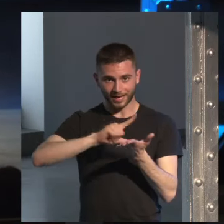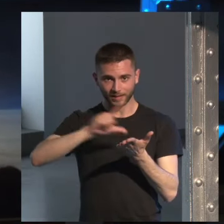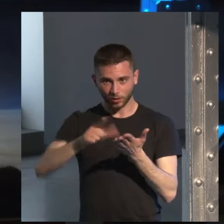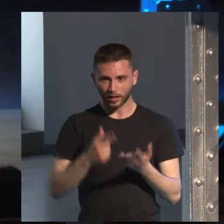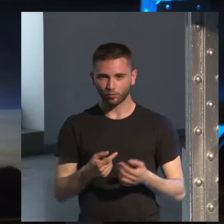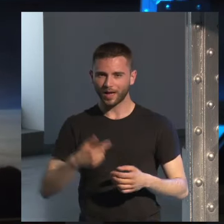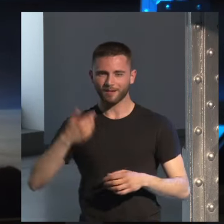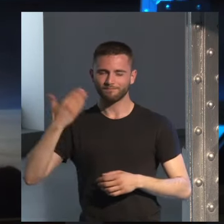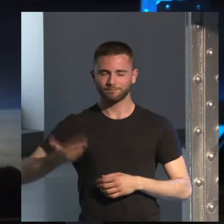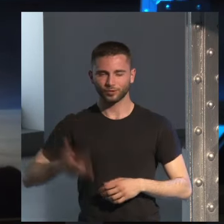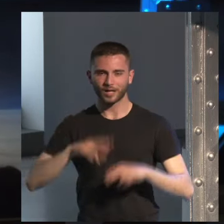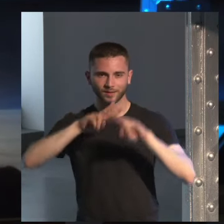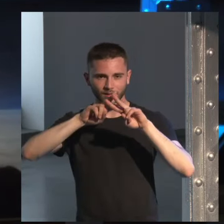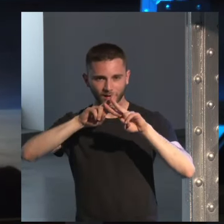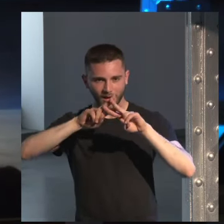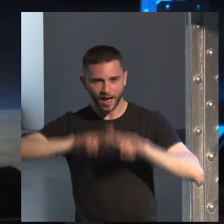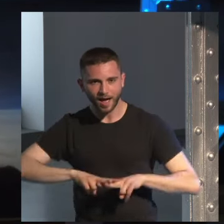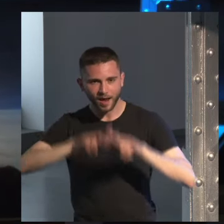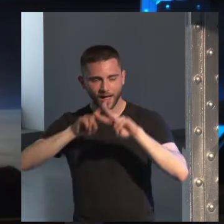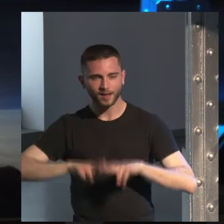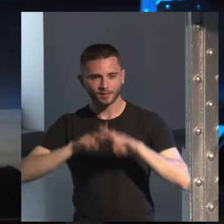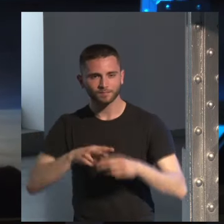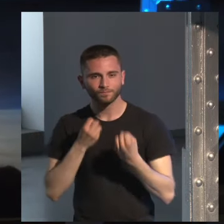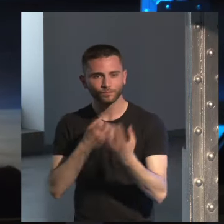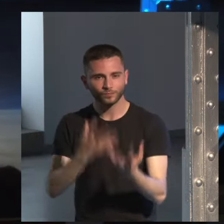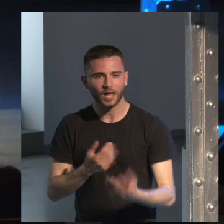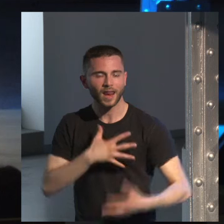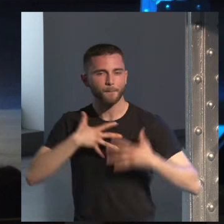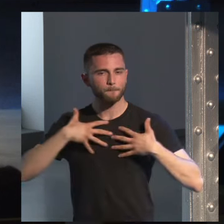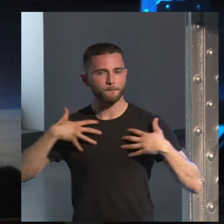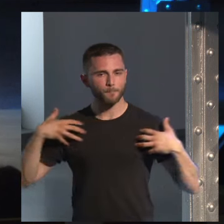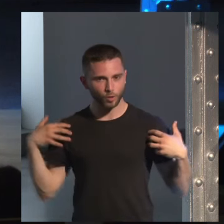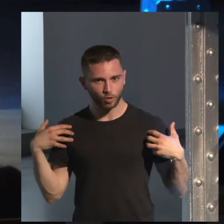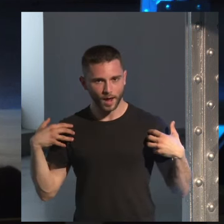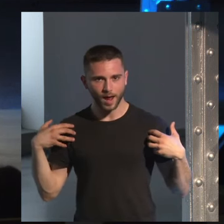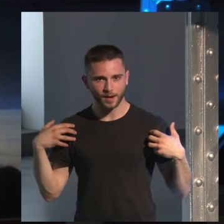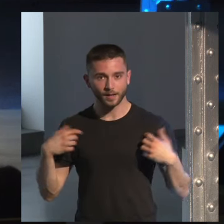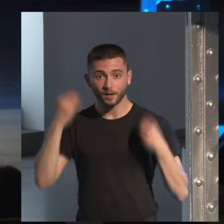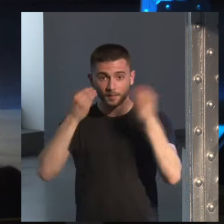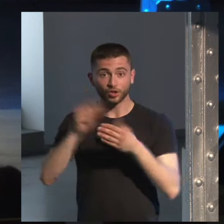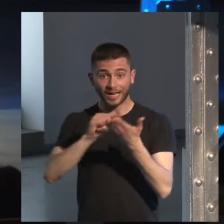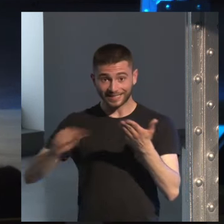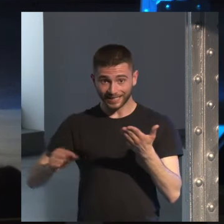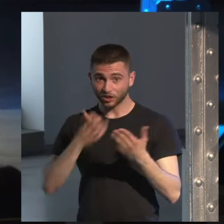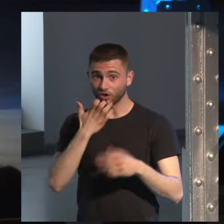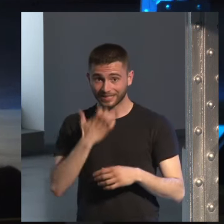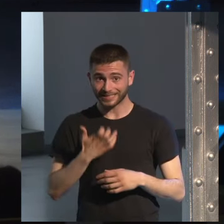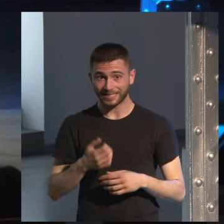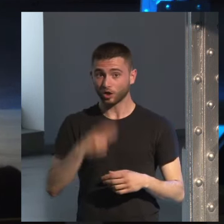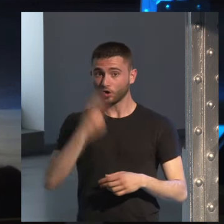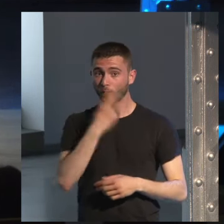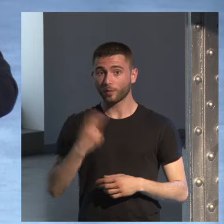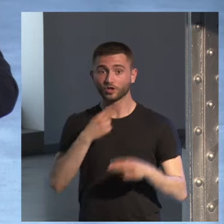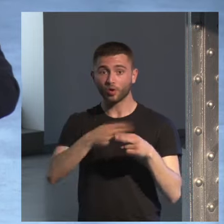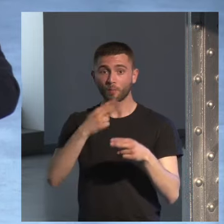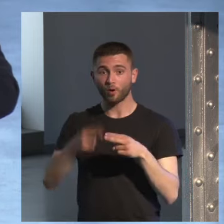análisis de hacer pensar y de emocionar creo que el escritor si personalmente dice cuál es su compromiso